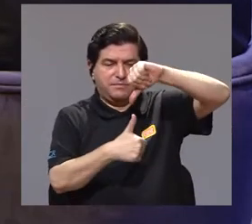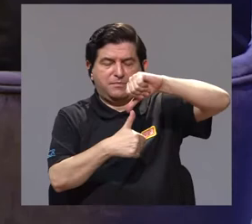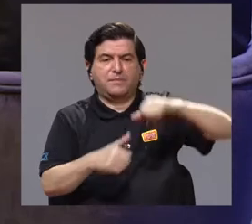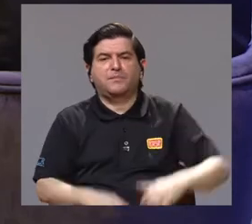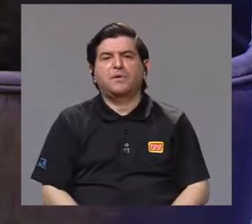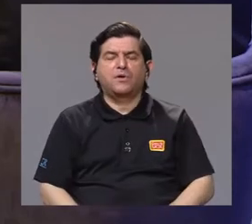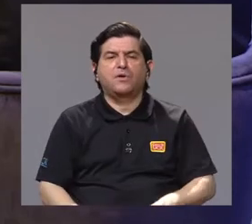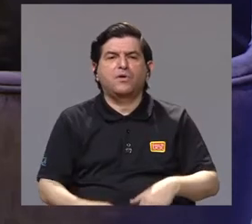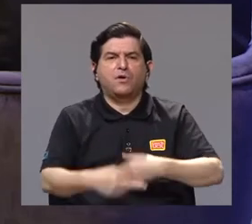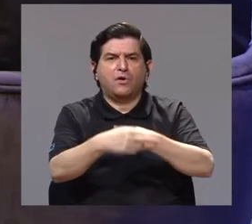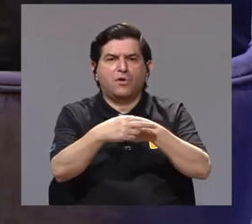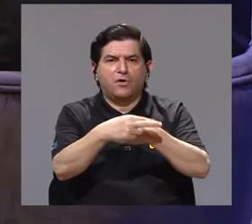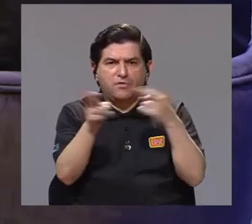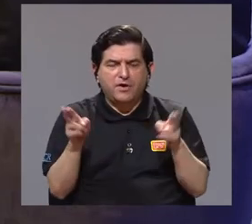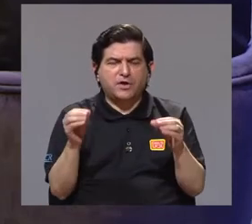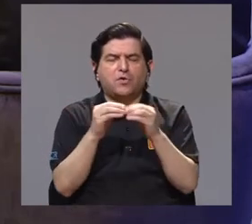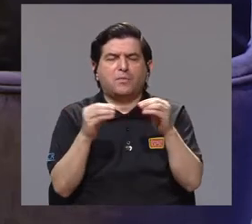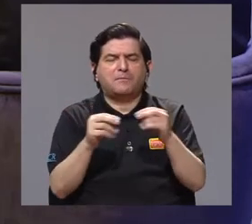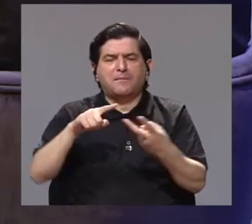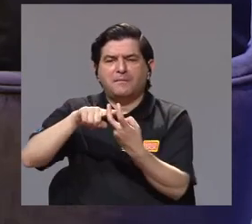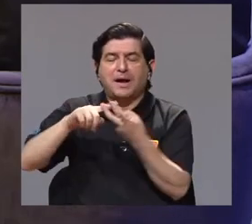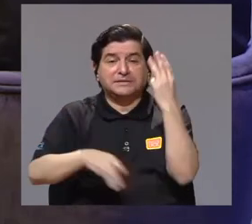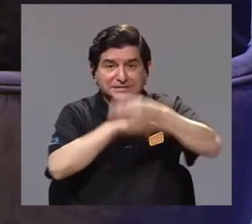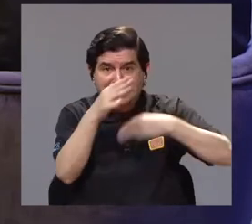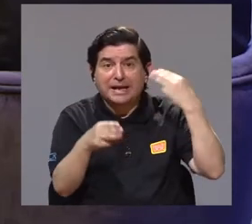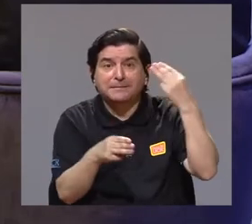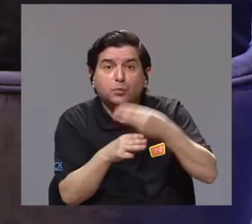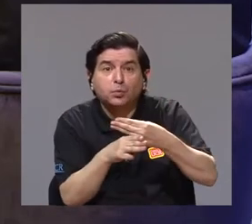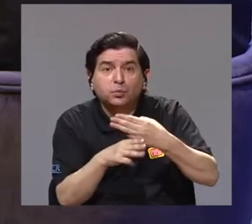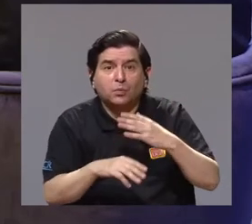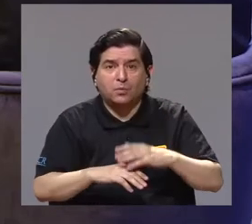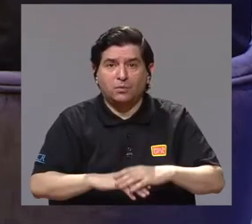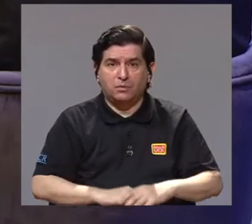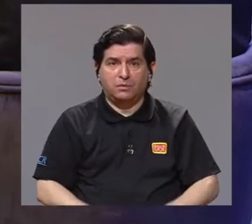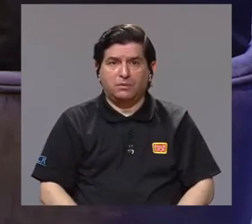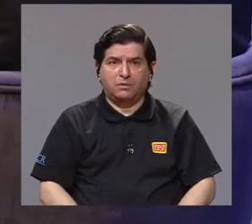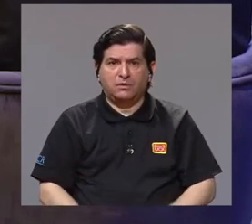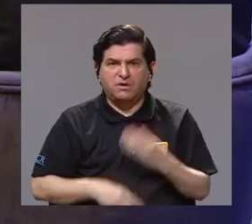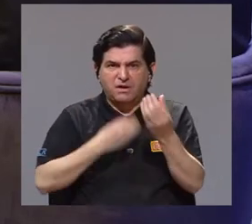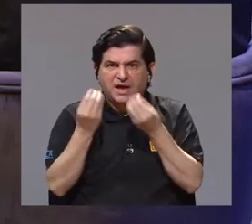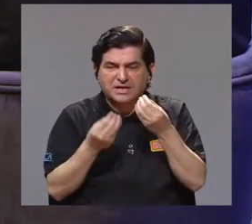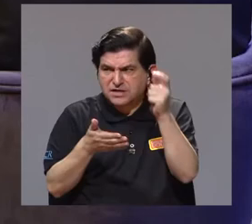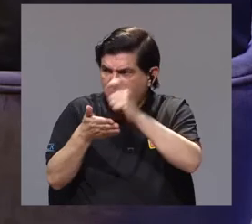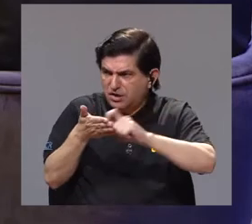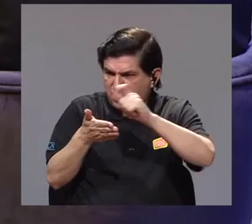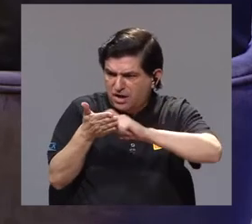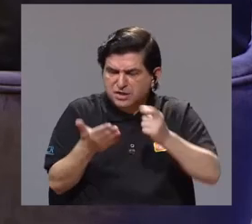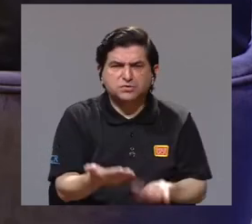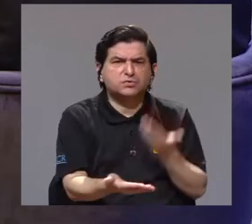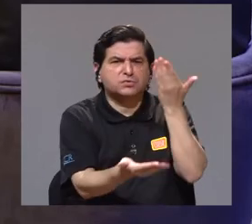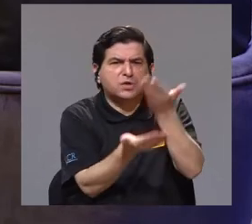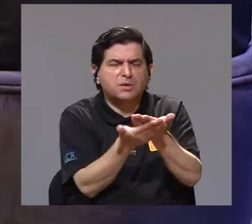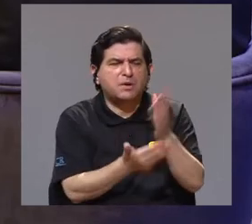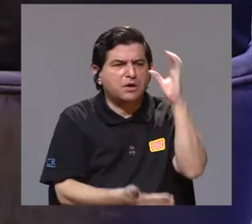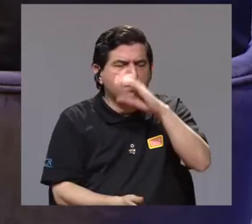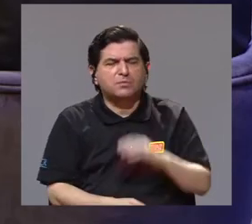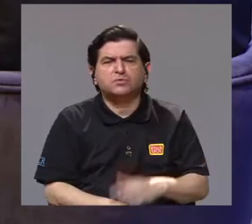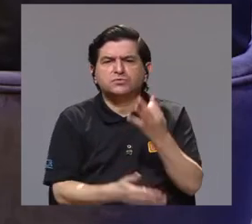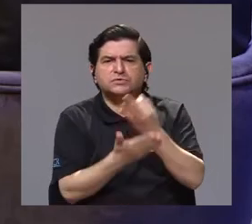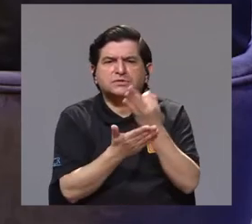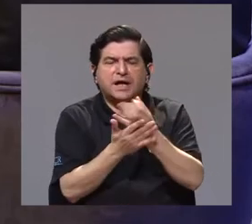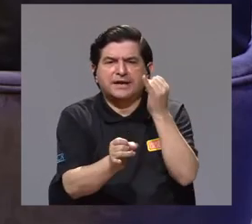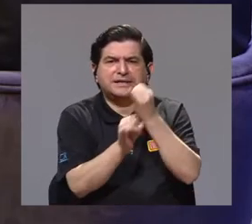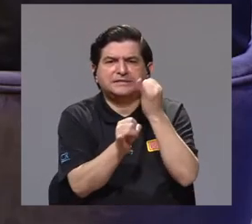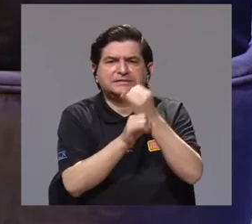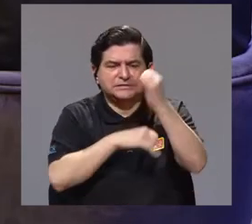Centroamérica es la región con más género de murciélagos del mundo. Entonces, lo que hacemos es escribir propuestas y buscar